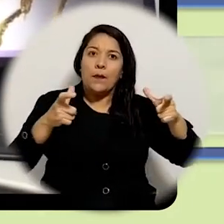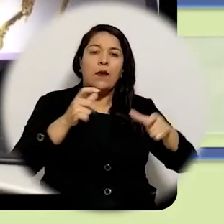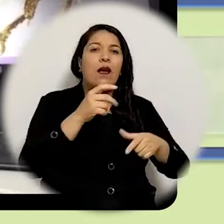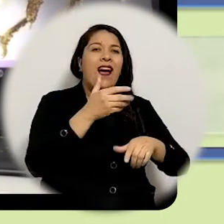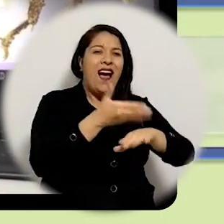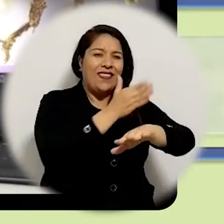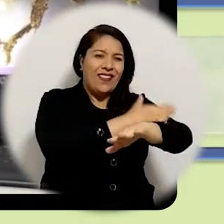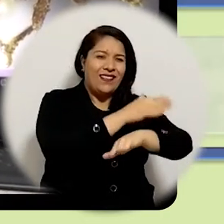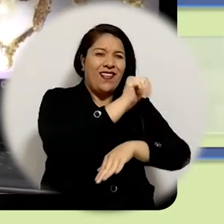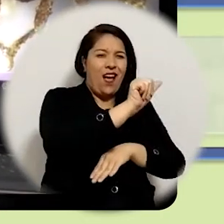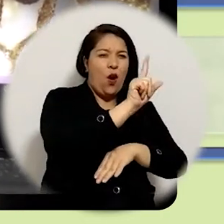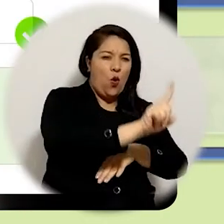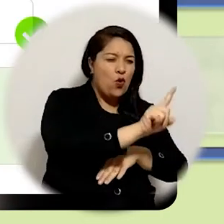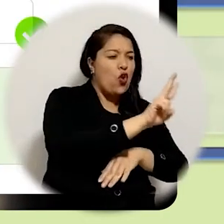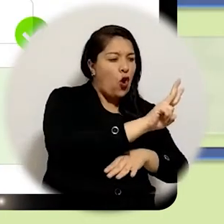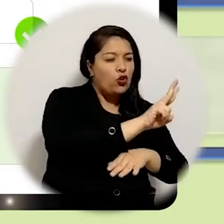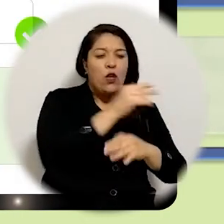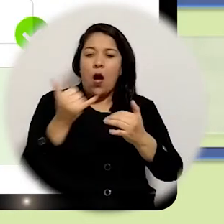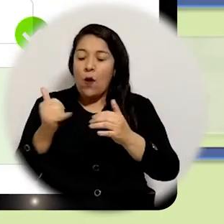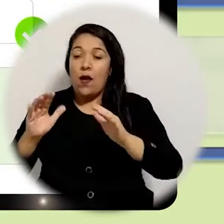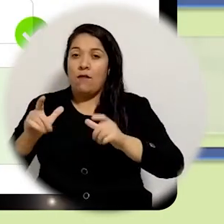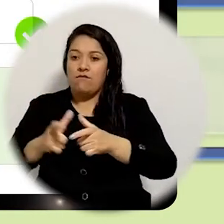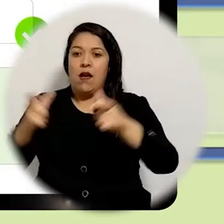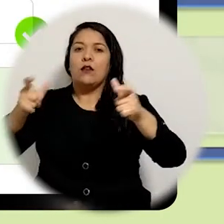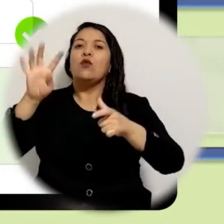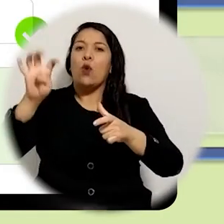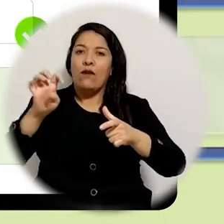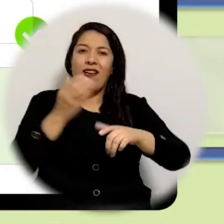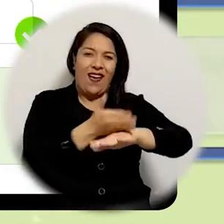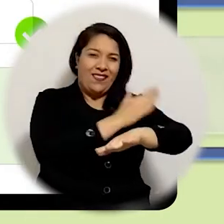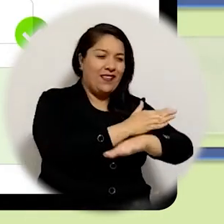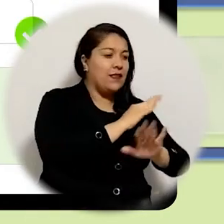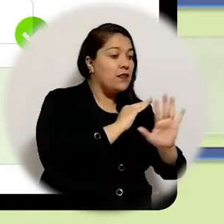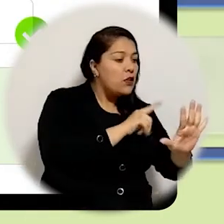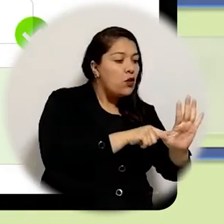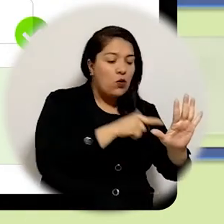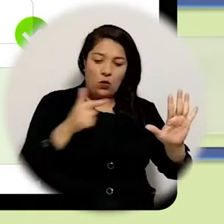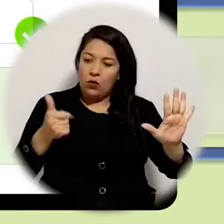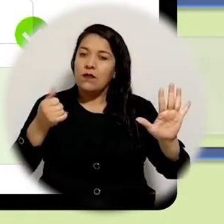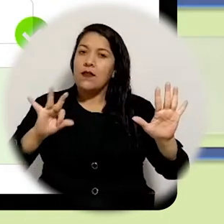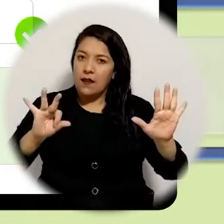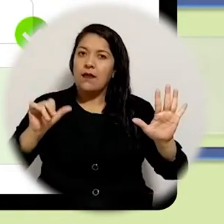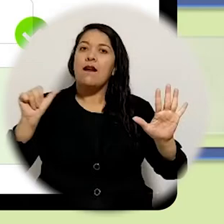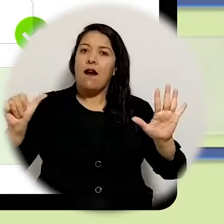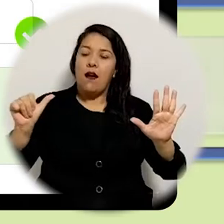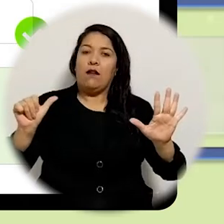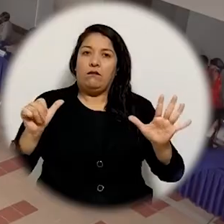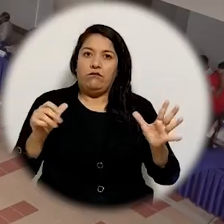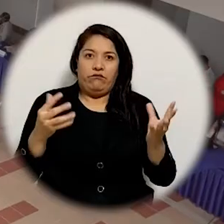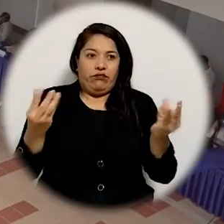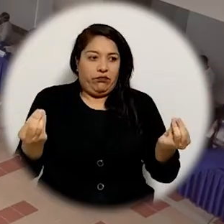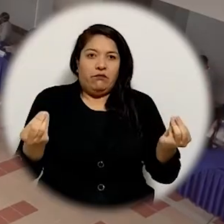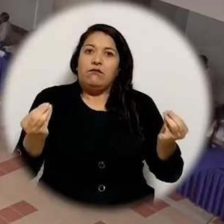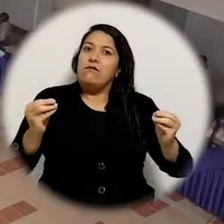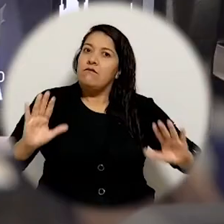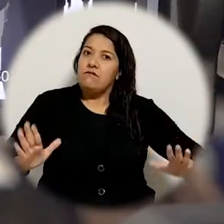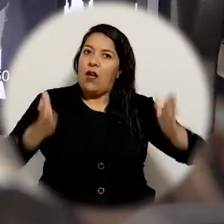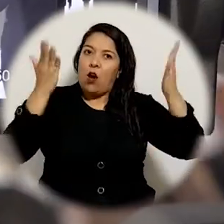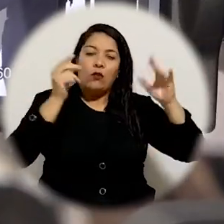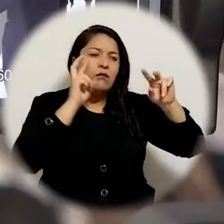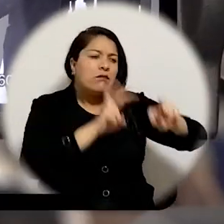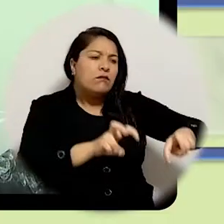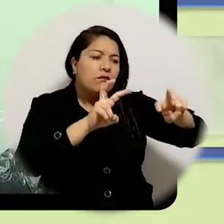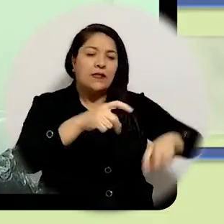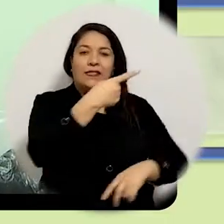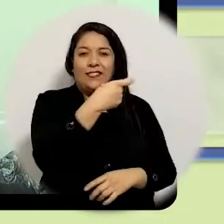teníamos dos grupos de a uno en el 2014 y tenemos nueve grupos a uno y tenemos cinco a hoy tenemos 13a el número de investigadores también se